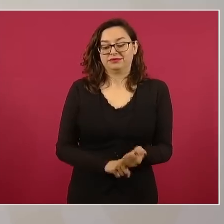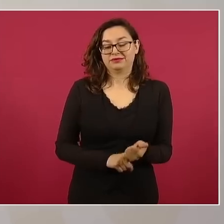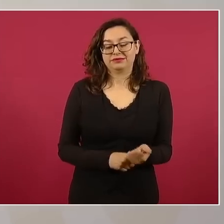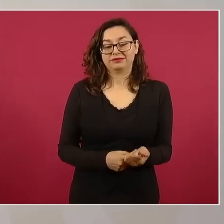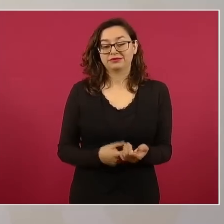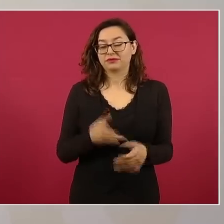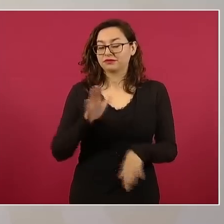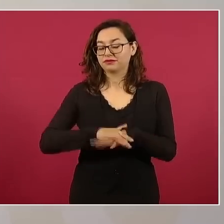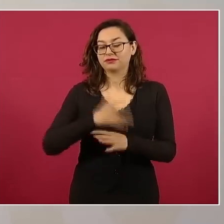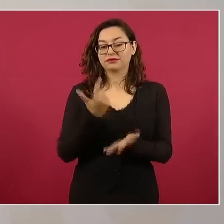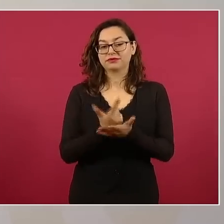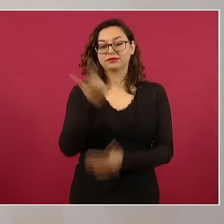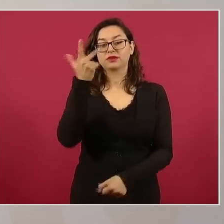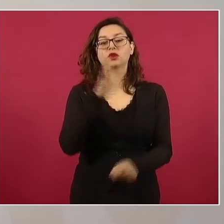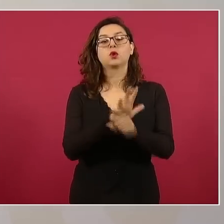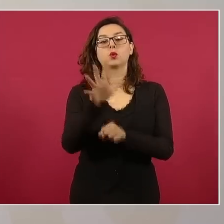Norte.